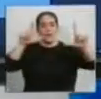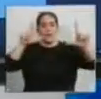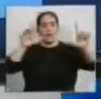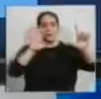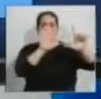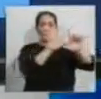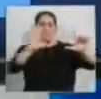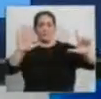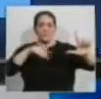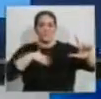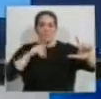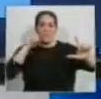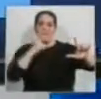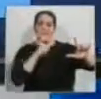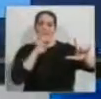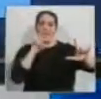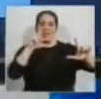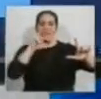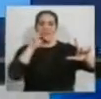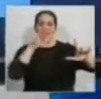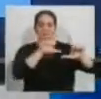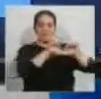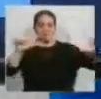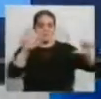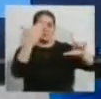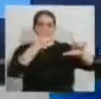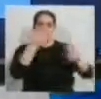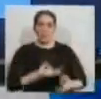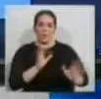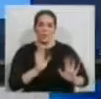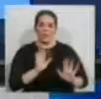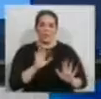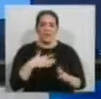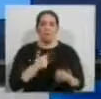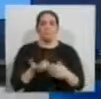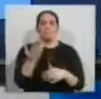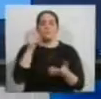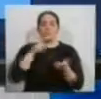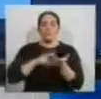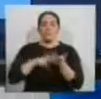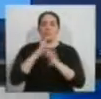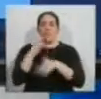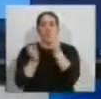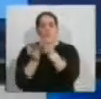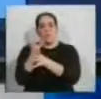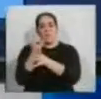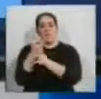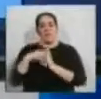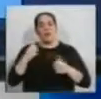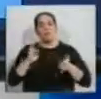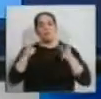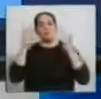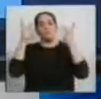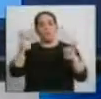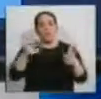aumentarle muchísimo la velocidad y que queden imágenes como esta. Nosotros en el noticiero de la mañana hicimos también nuestro